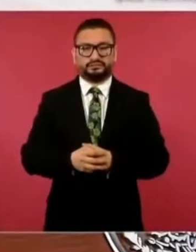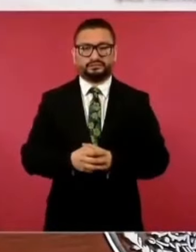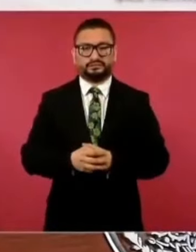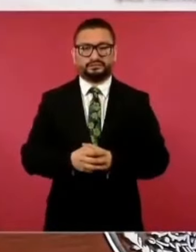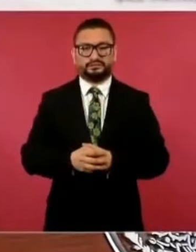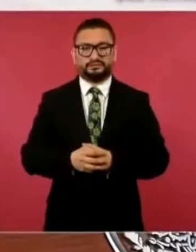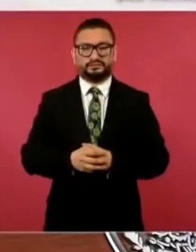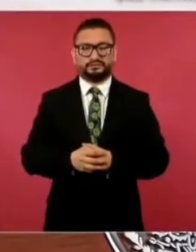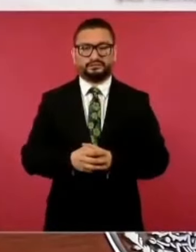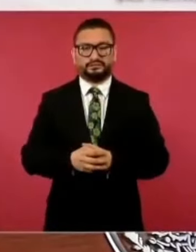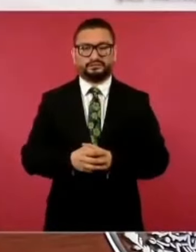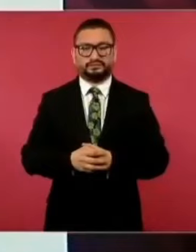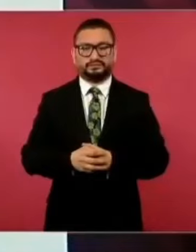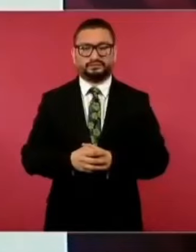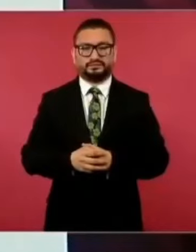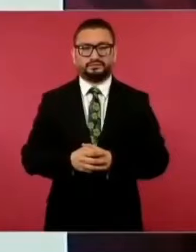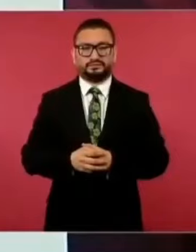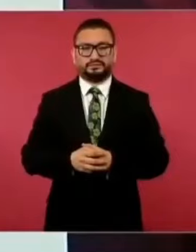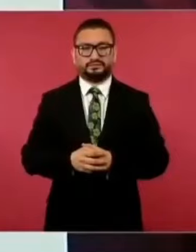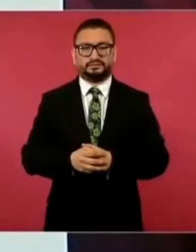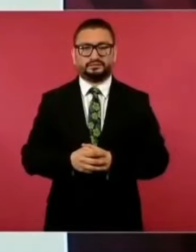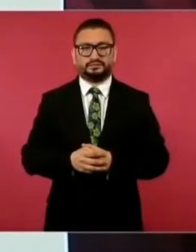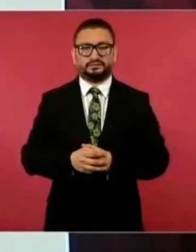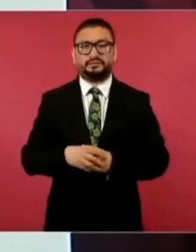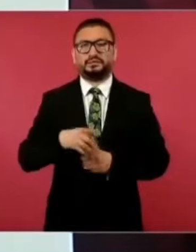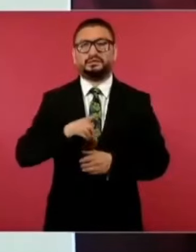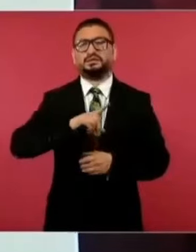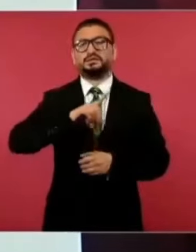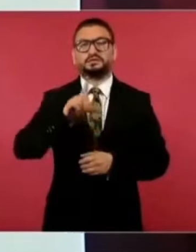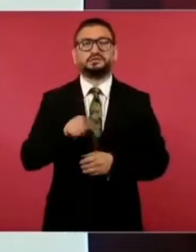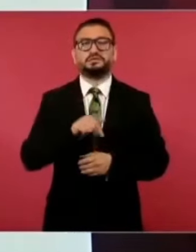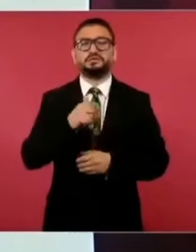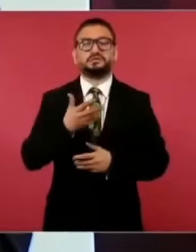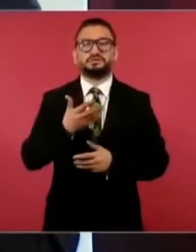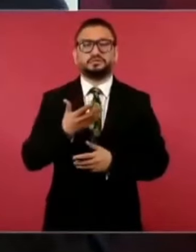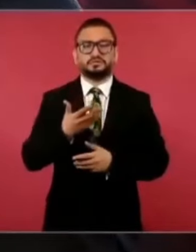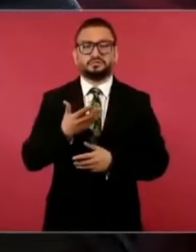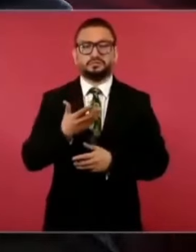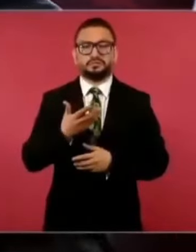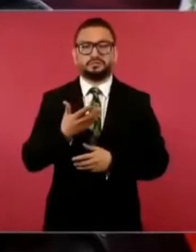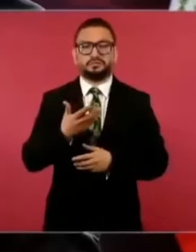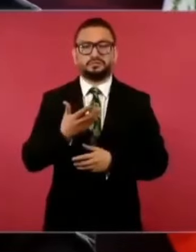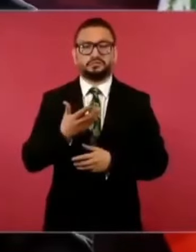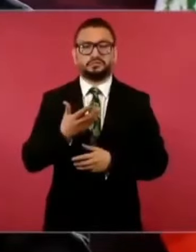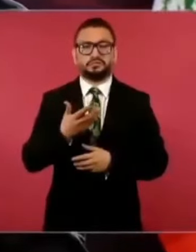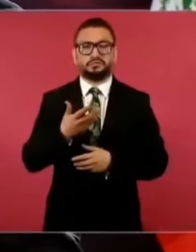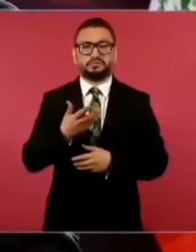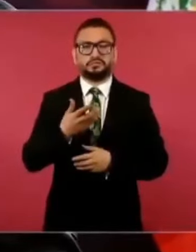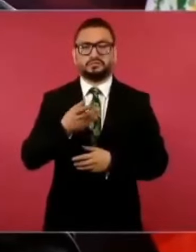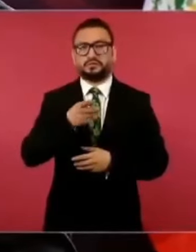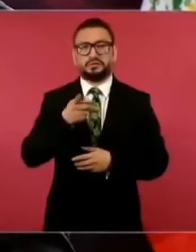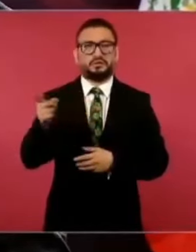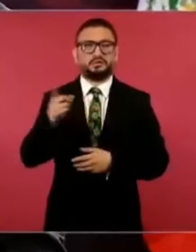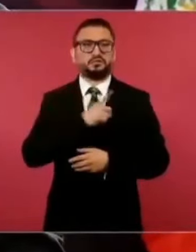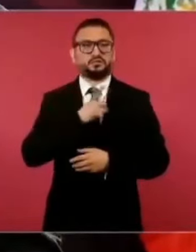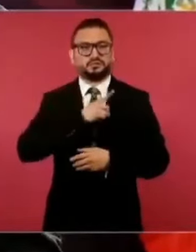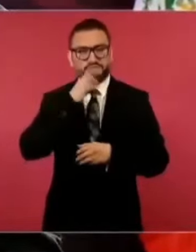y se autorresponsabilizan,